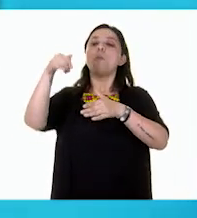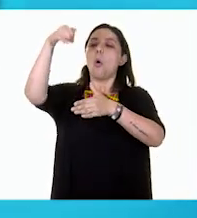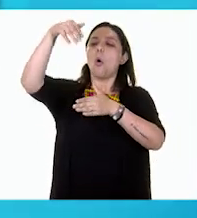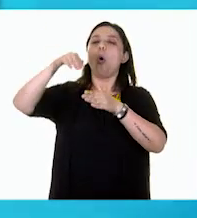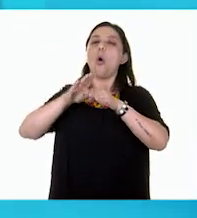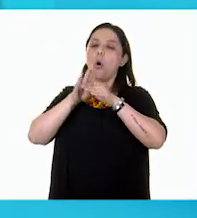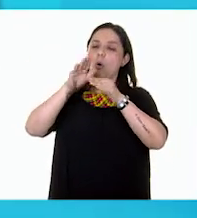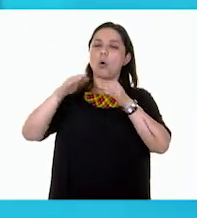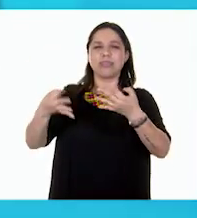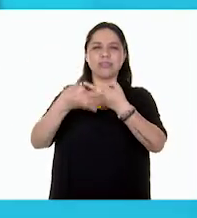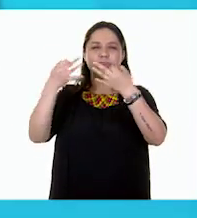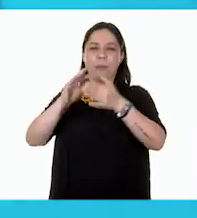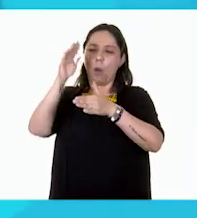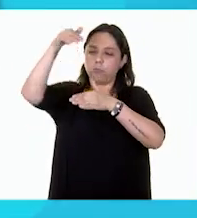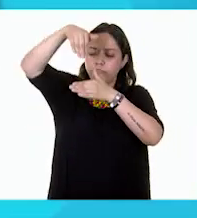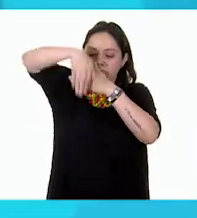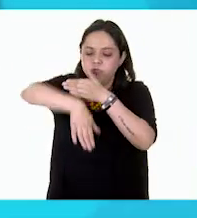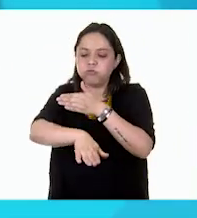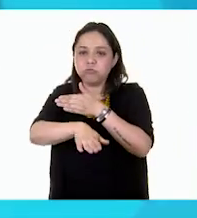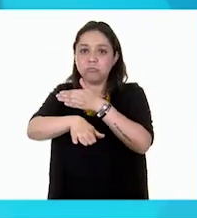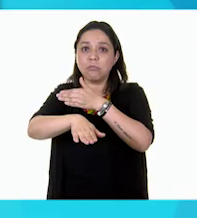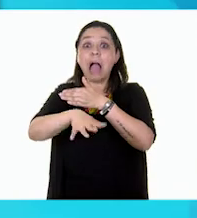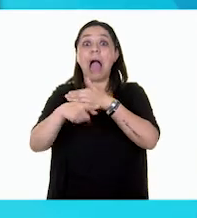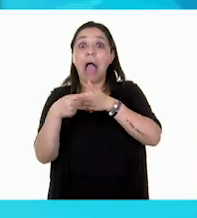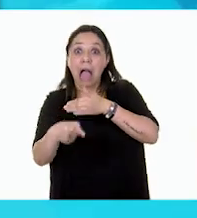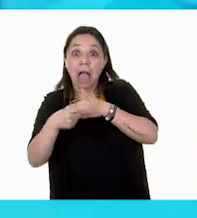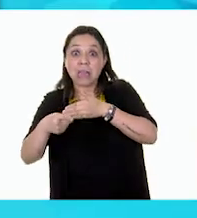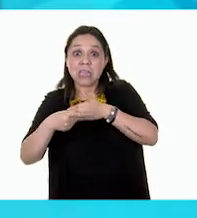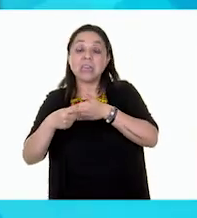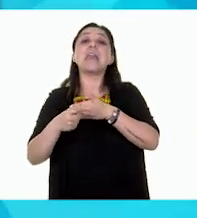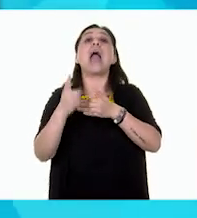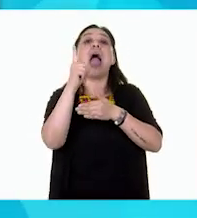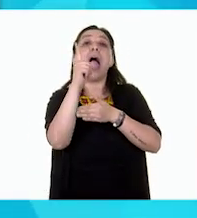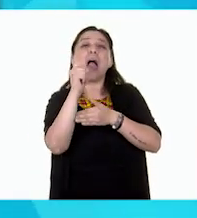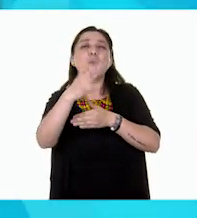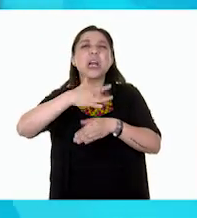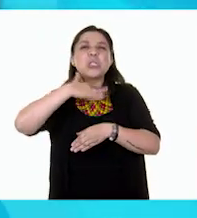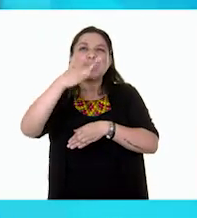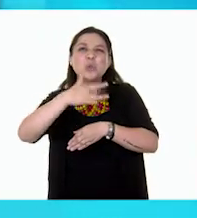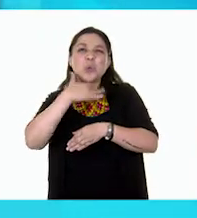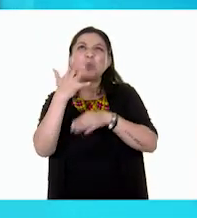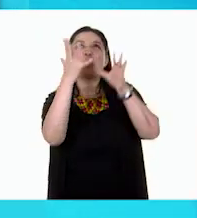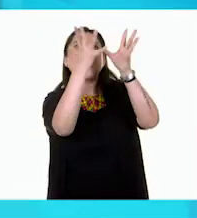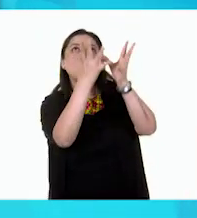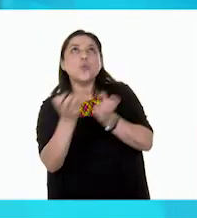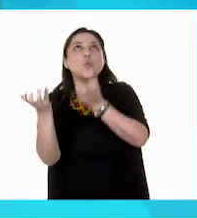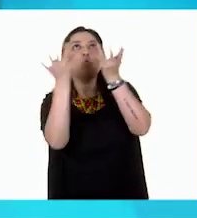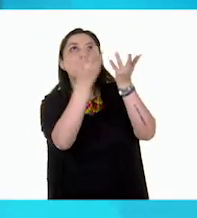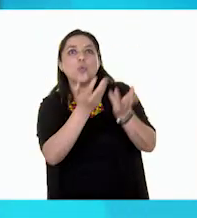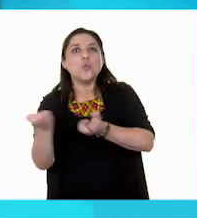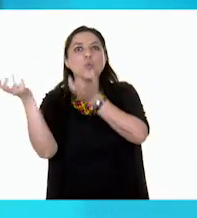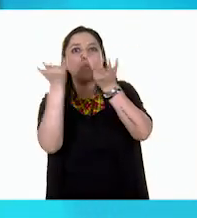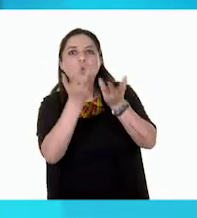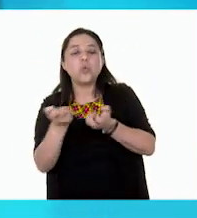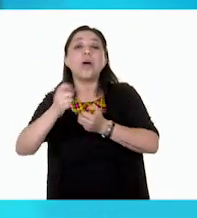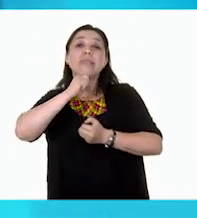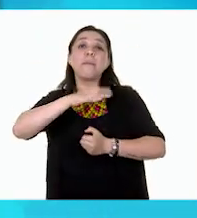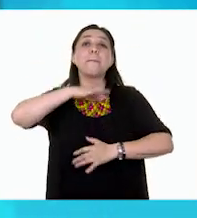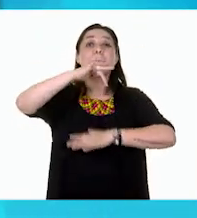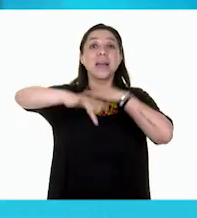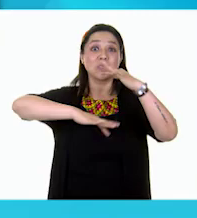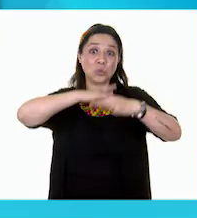Arrastra mucha agua sucia de los drenajes y mucha basura. ¿Por qué la haría?